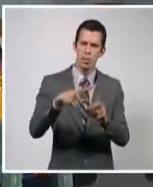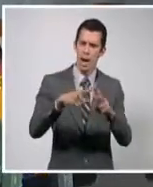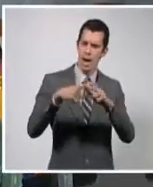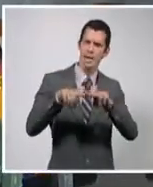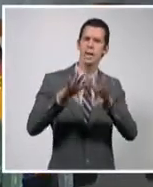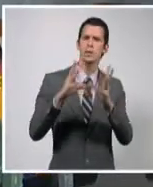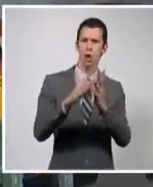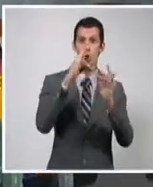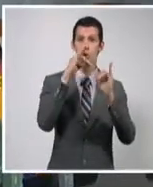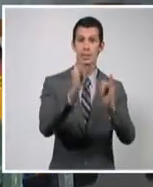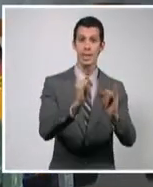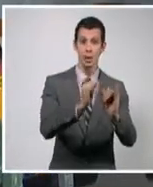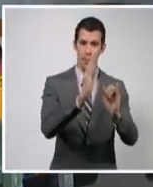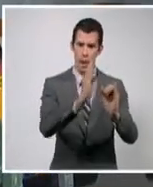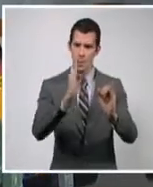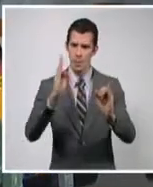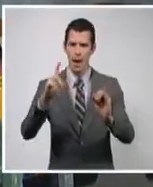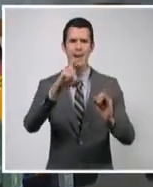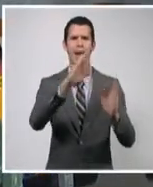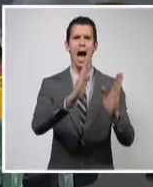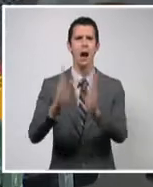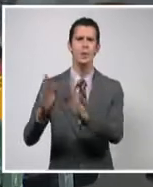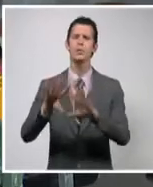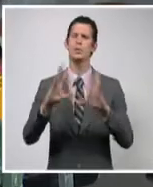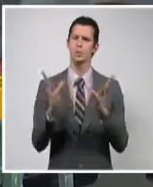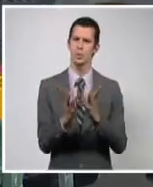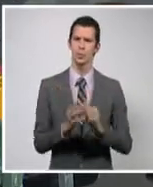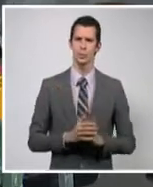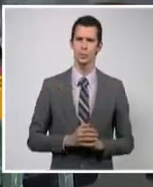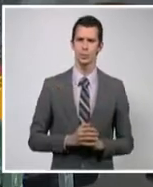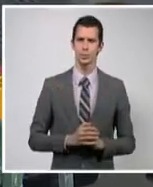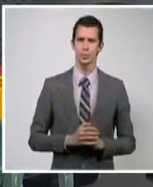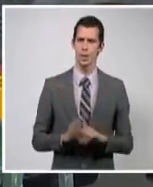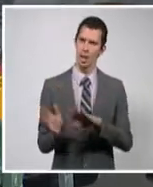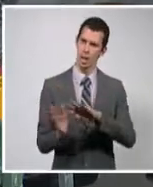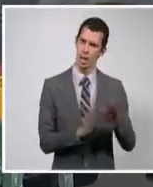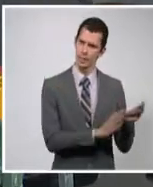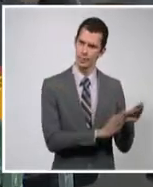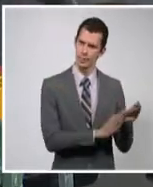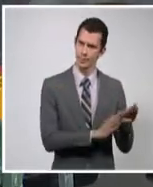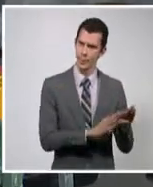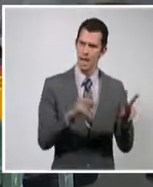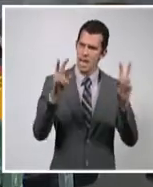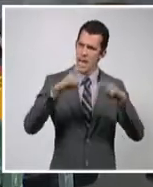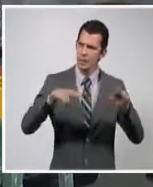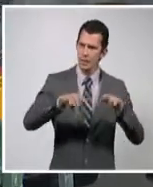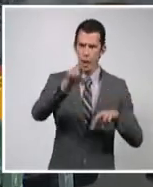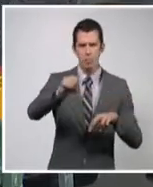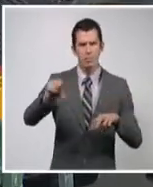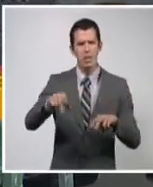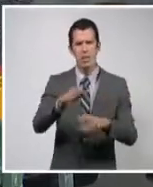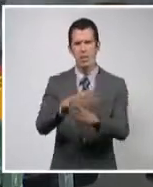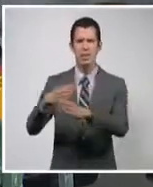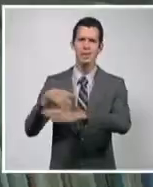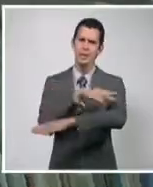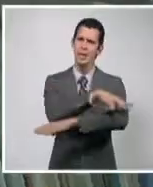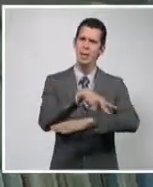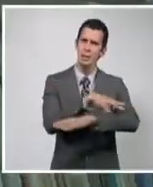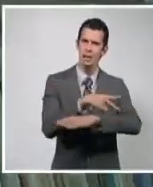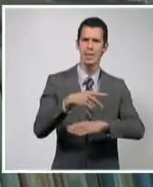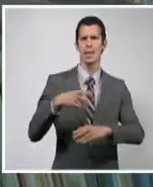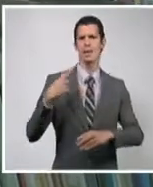investigadores de todas partes. Hay de Portugal, de Brasil, de Argentina, de Chile.